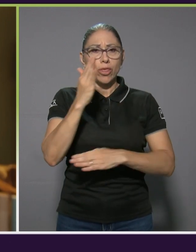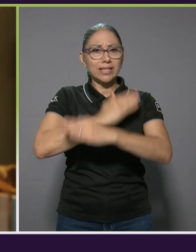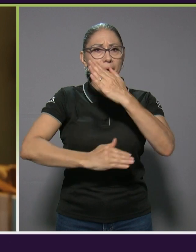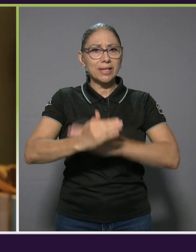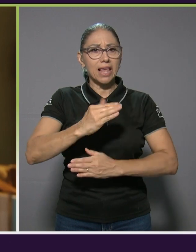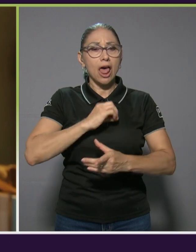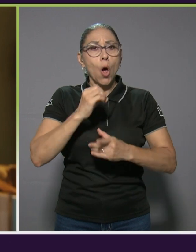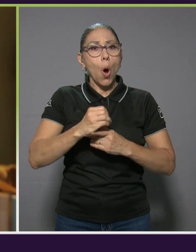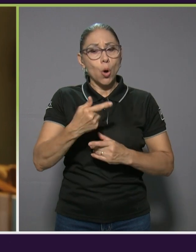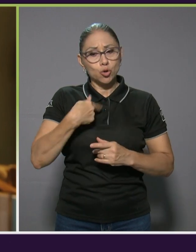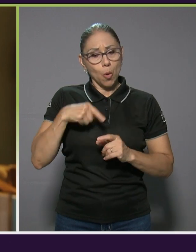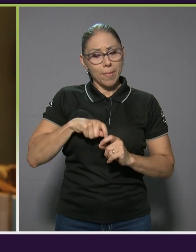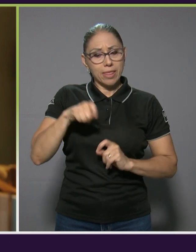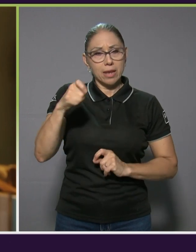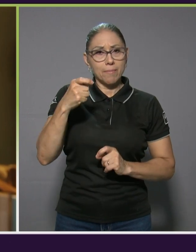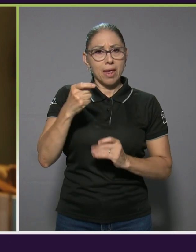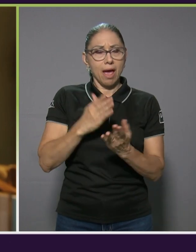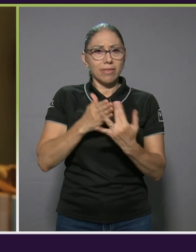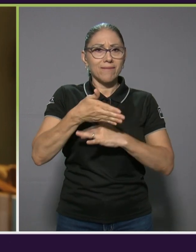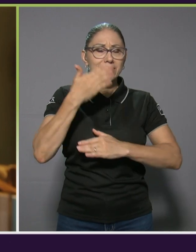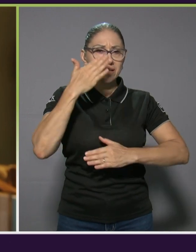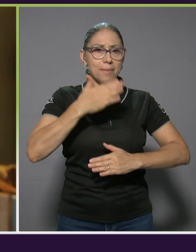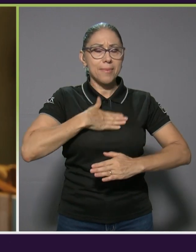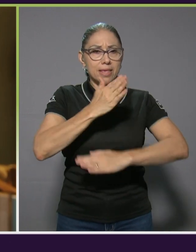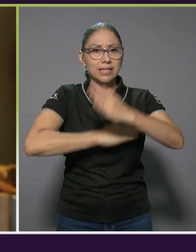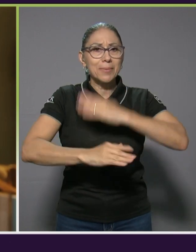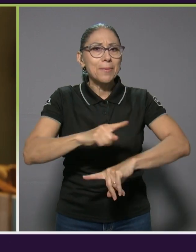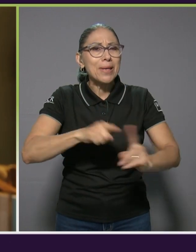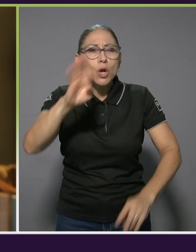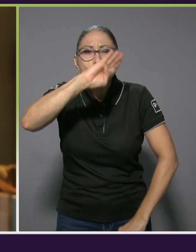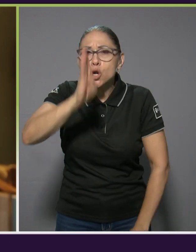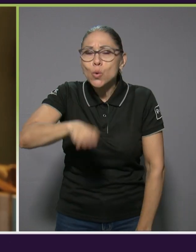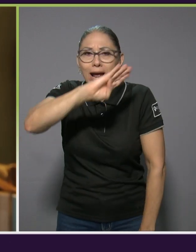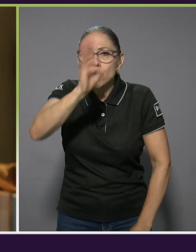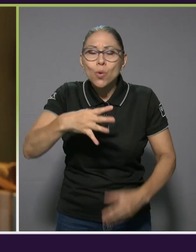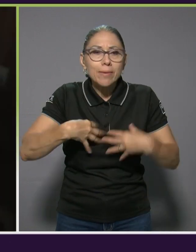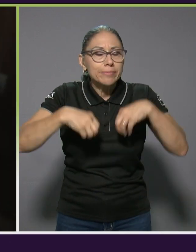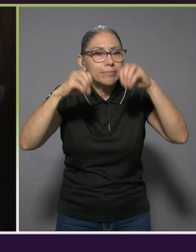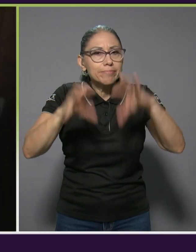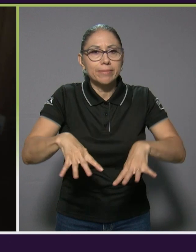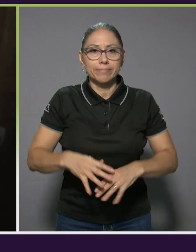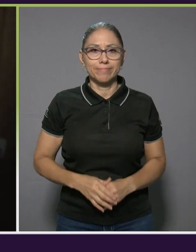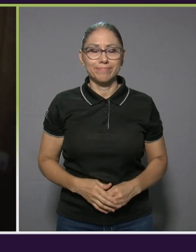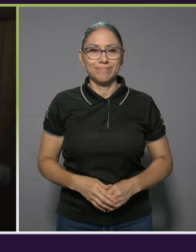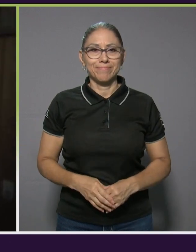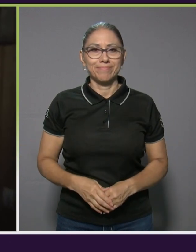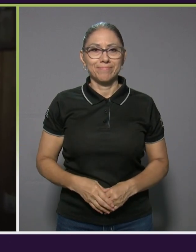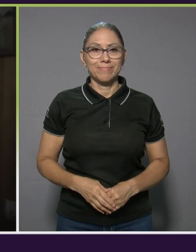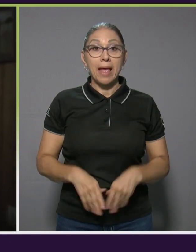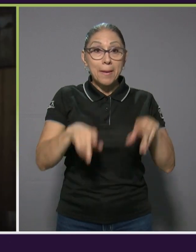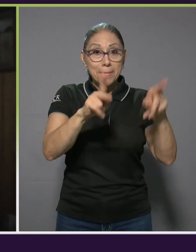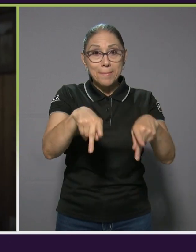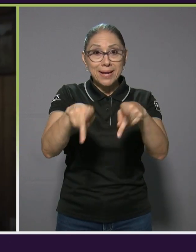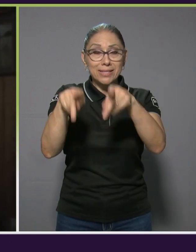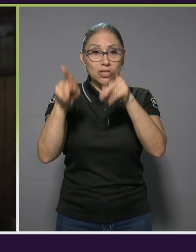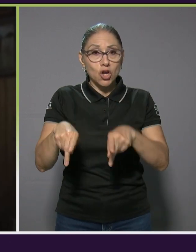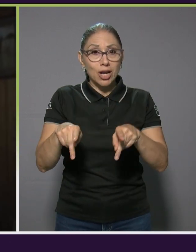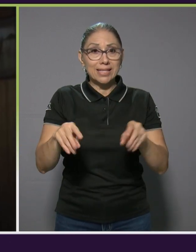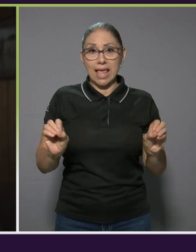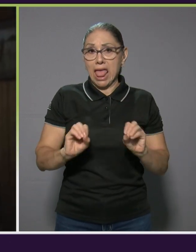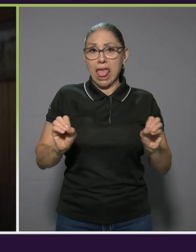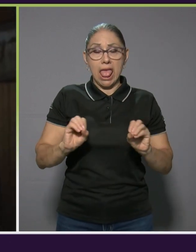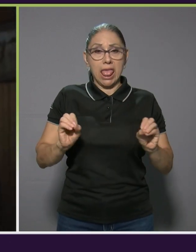ella. Y nunca, pero nunca te rindas. Para aquellas personas que no tienen